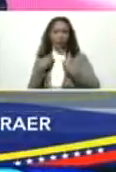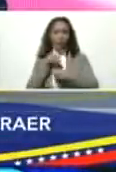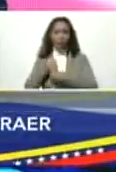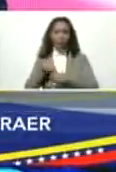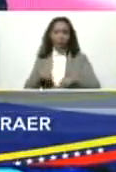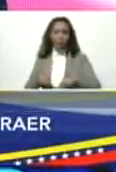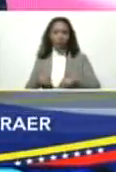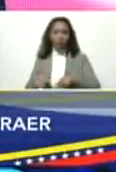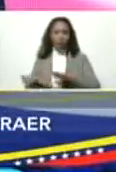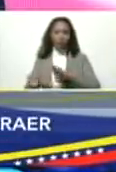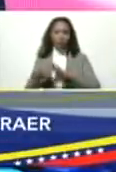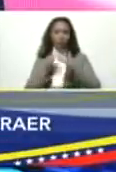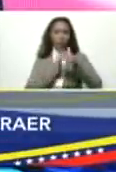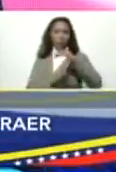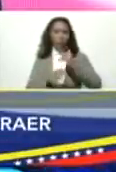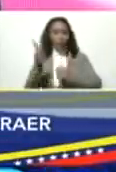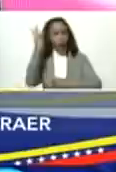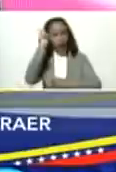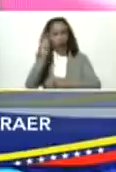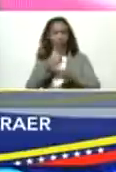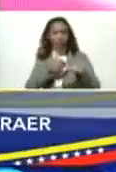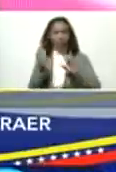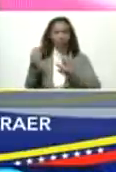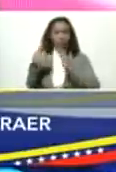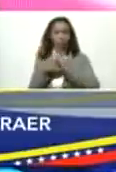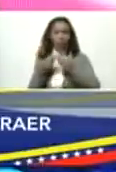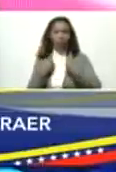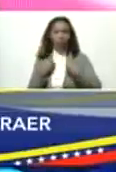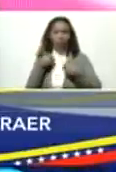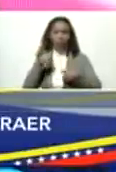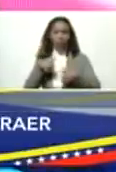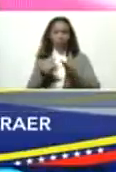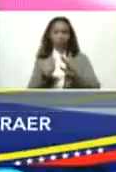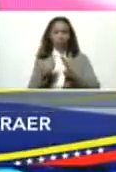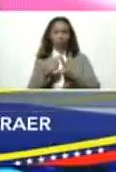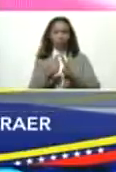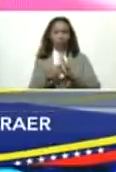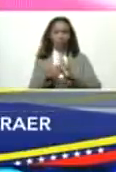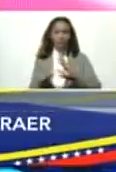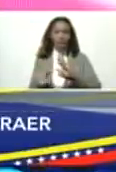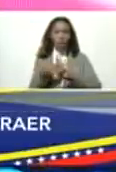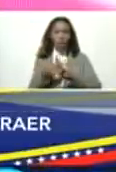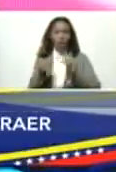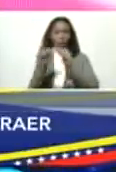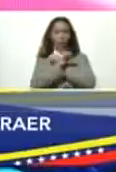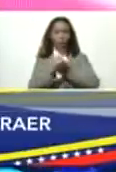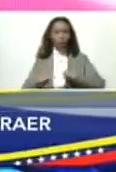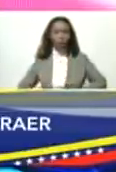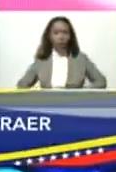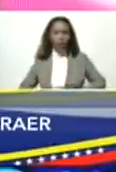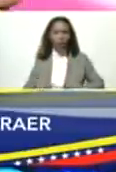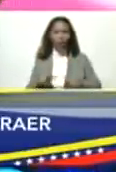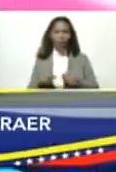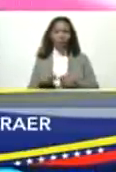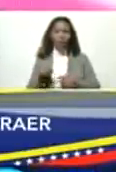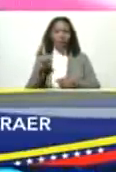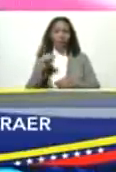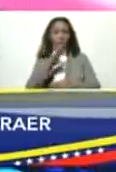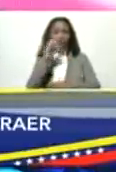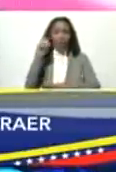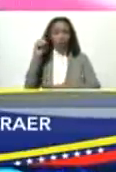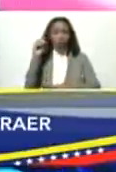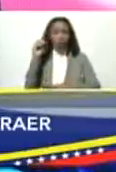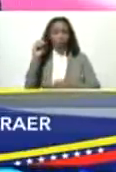ni contra los migrantes peruanos seiscientos mil viven aquí ni contra los portugueses quinientos mil